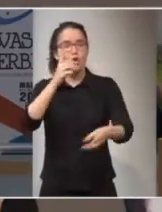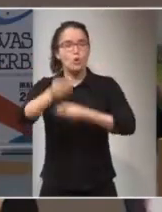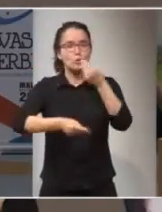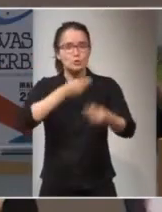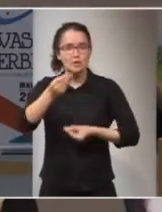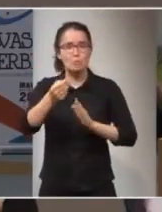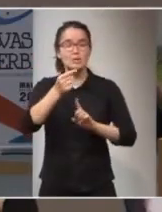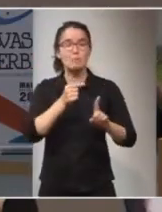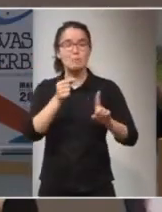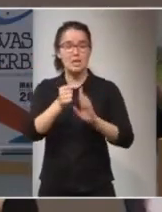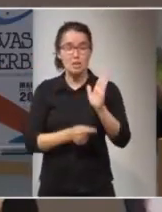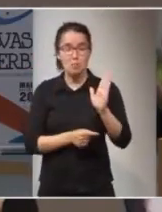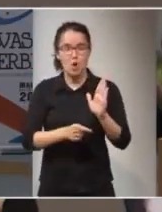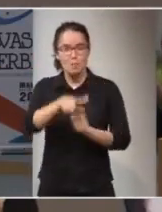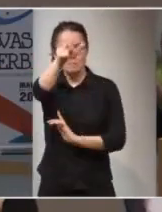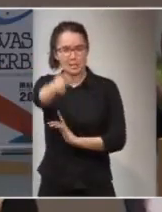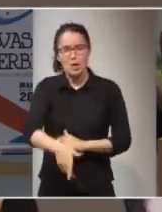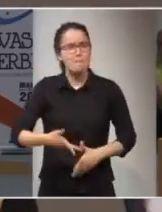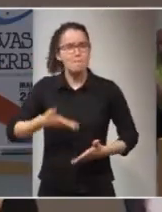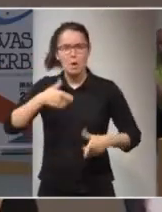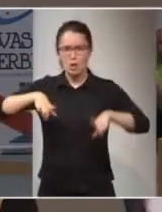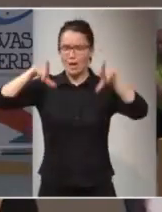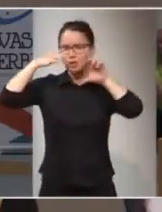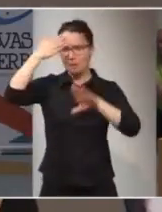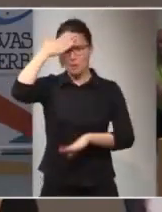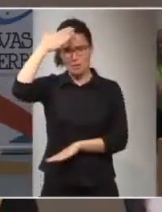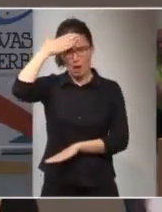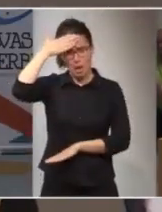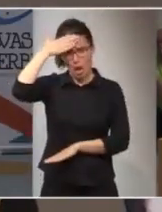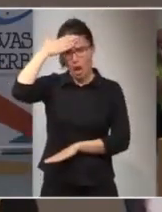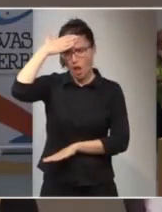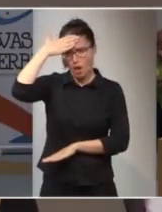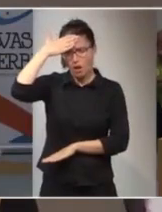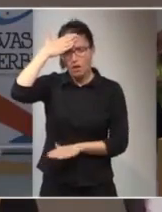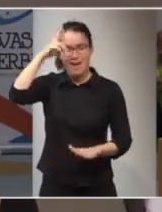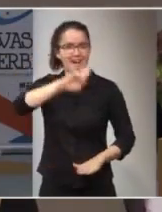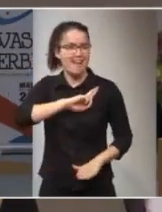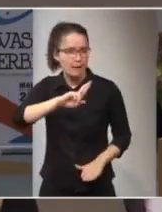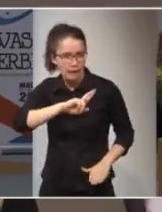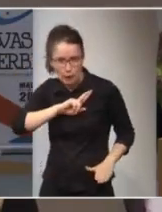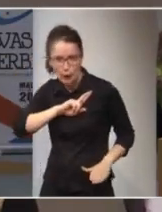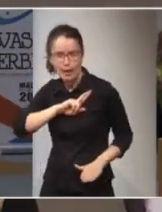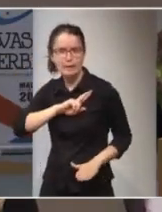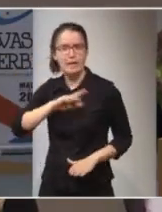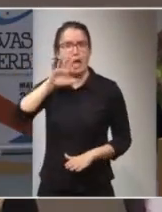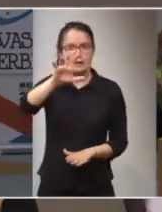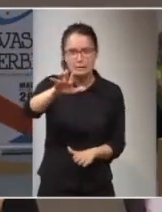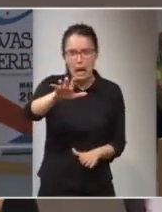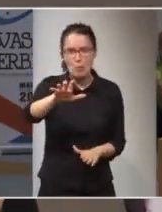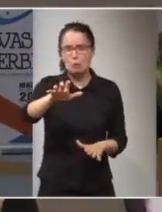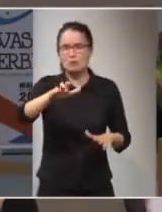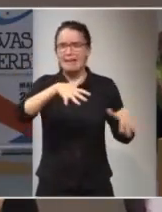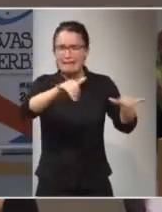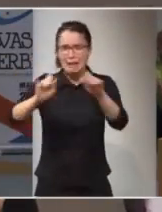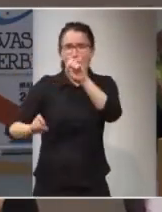principio de que el ser humano sea el valor central y no esté por encima de él ni las religiones, ni los estados, ni el